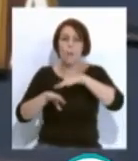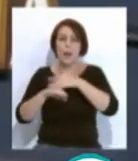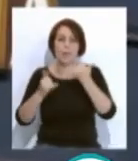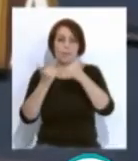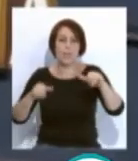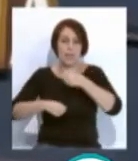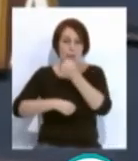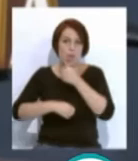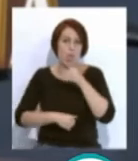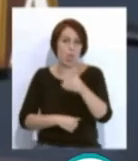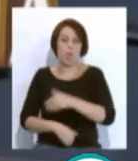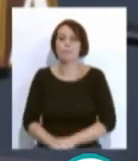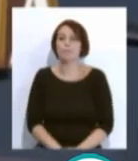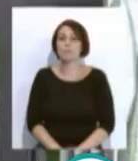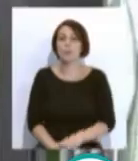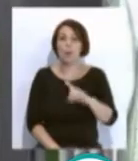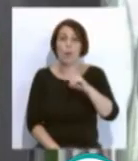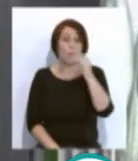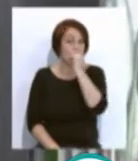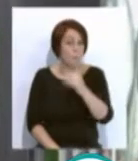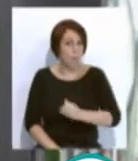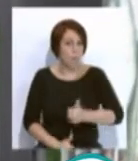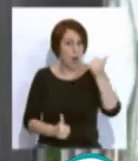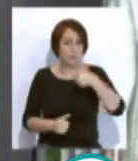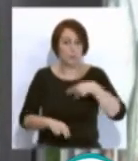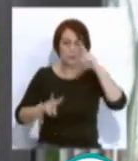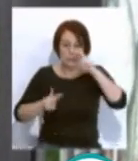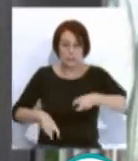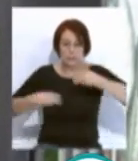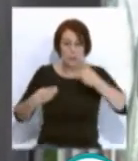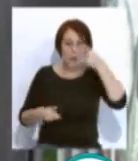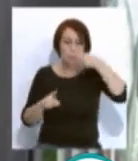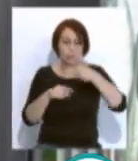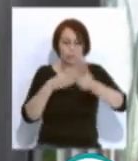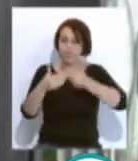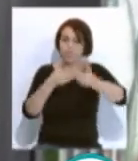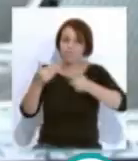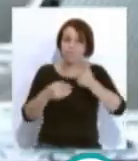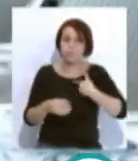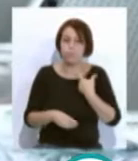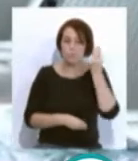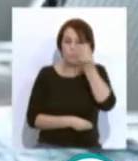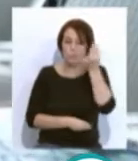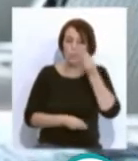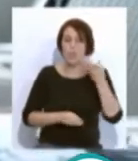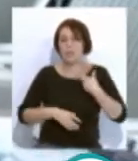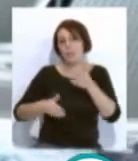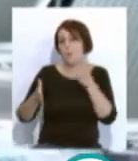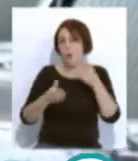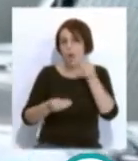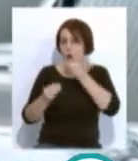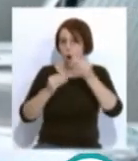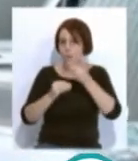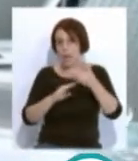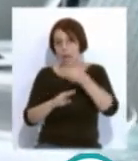navideñas. Una vez más, les toca reinventarse para salir adelante y barajan opciones como adelantar el inicio de la temporada de